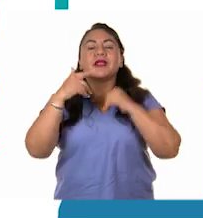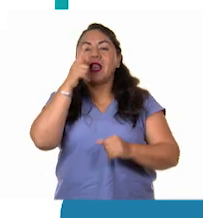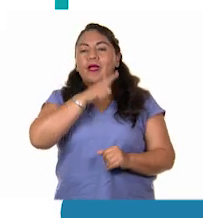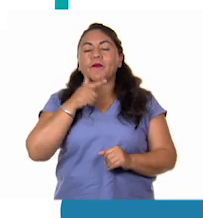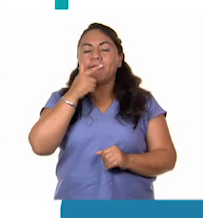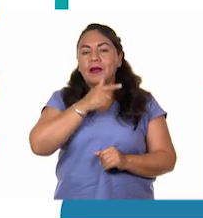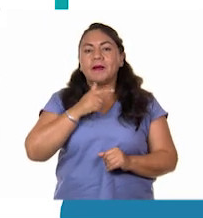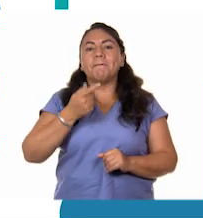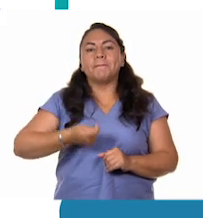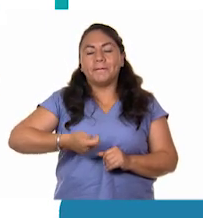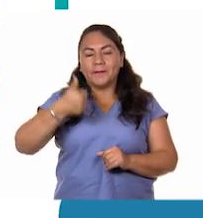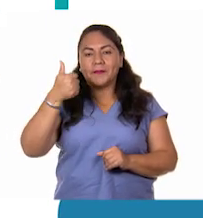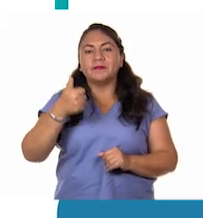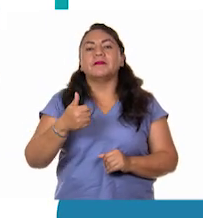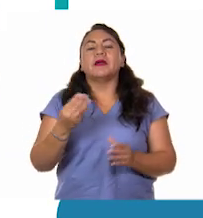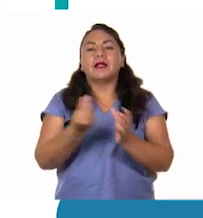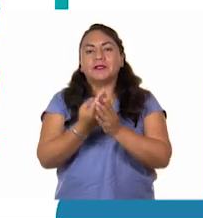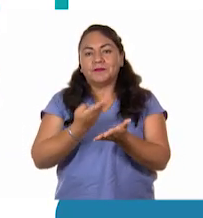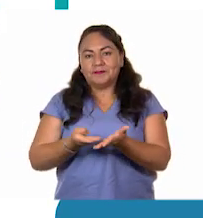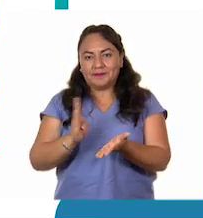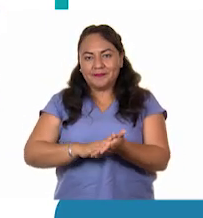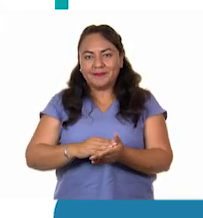lengua materna, clase bilingüe.